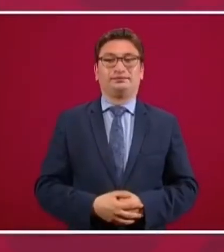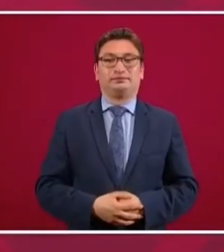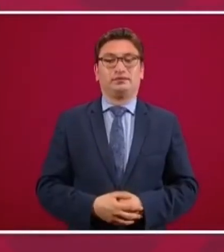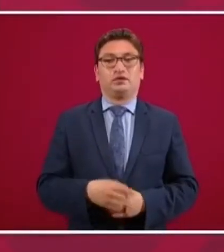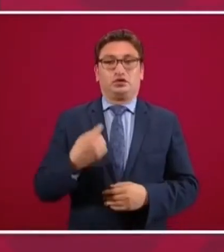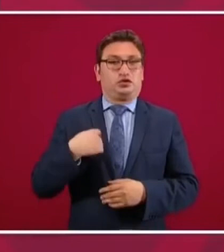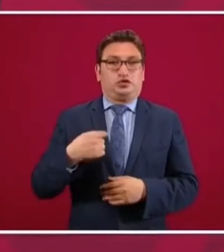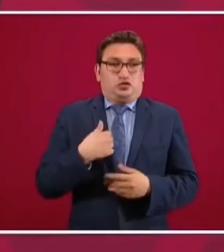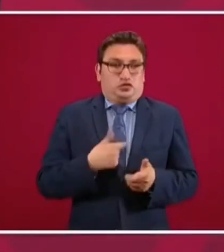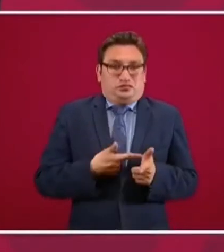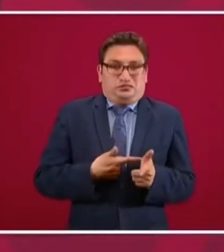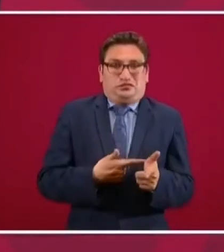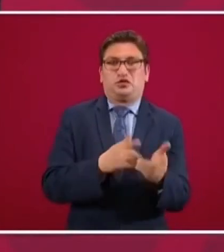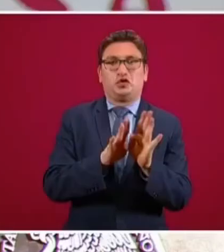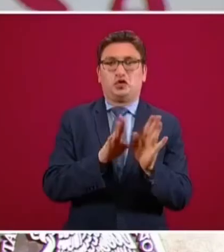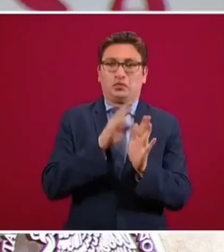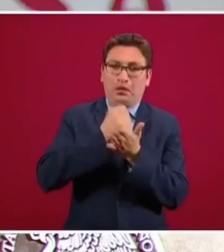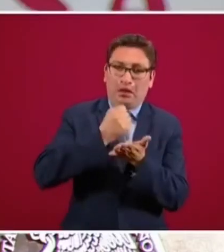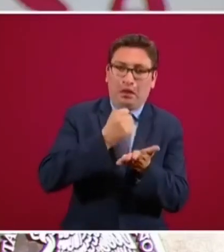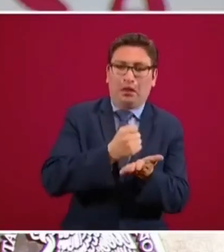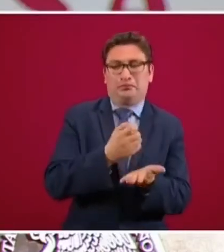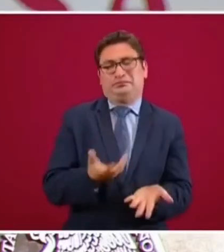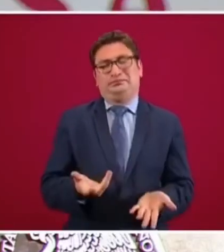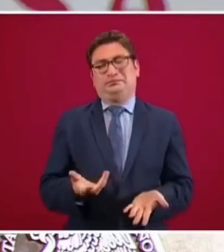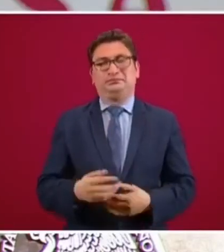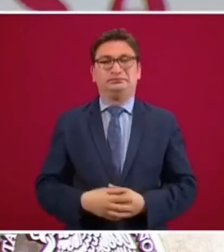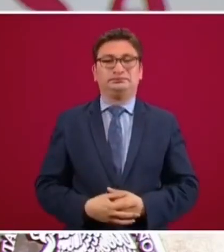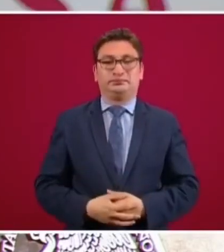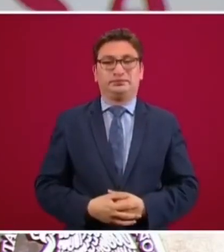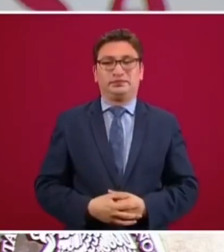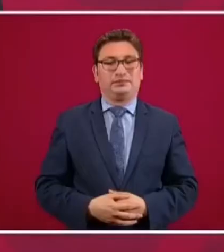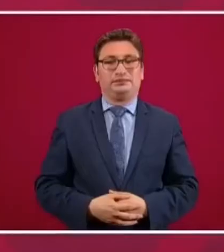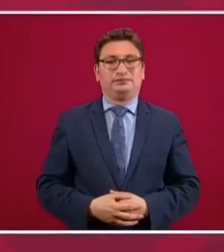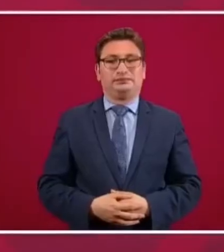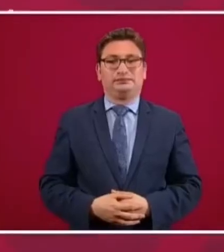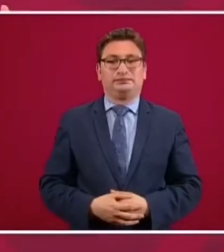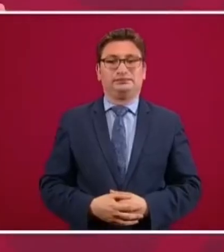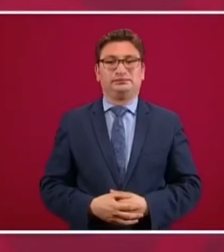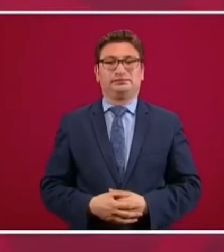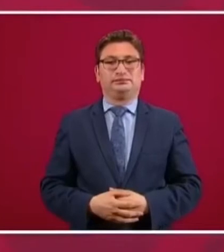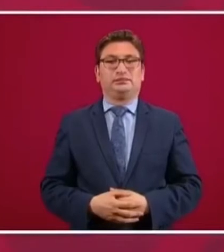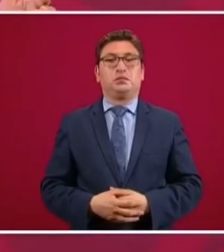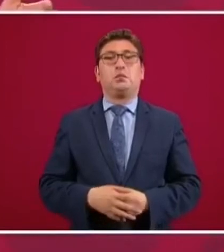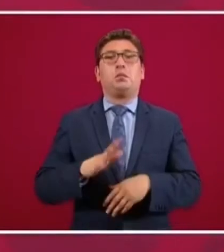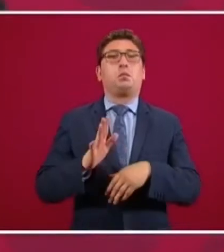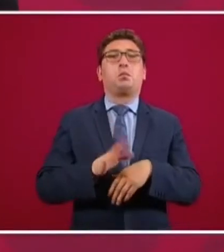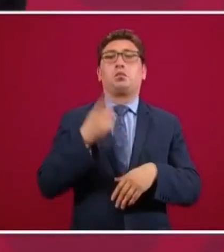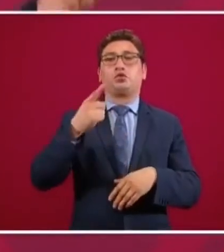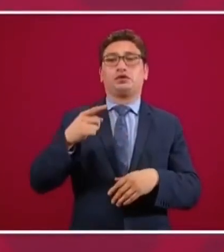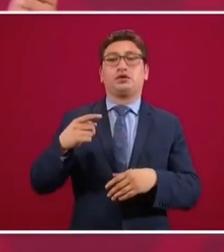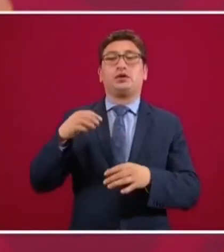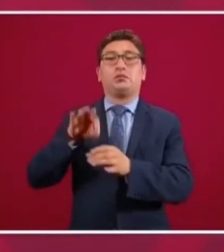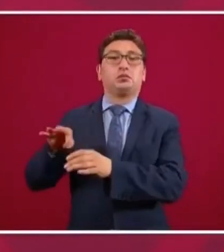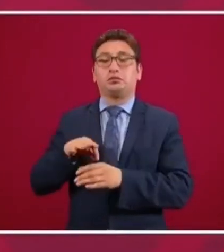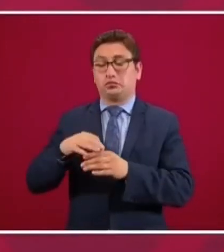¿cómo voy a estar a la fuerza? Nada más porque me eligieron para seis